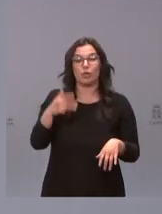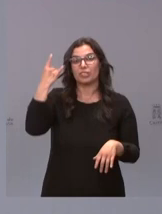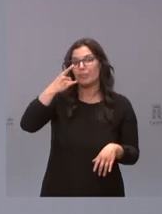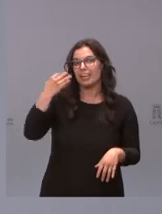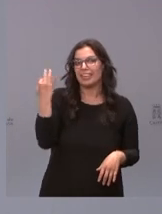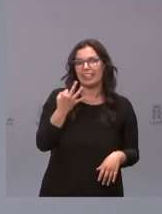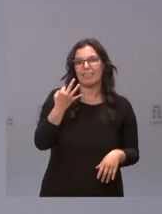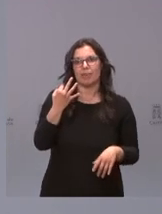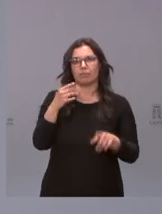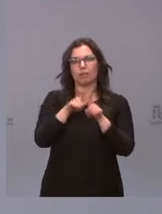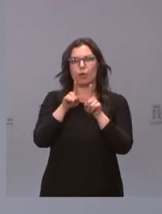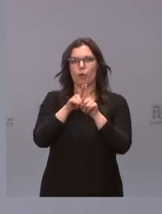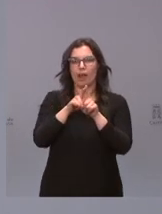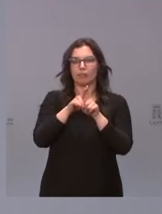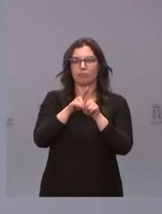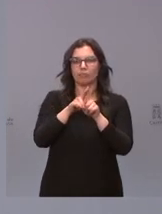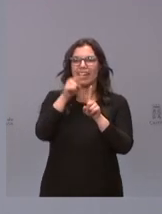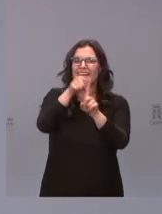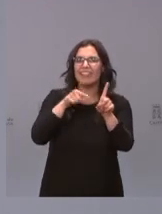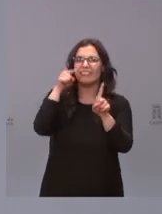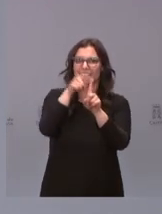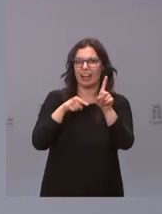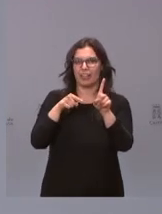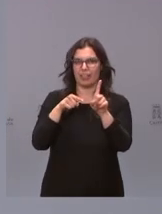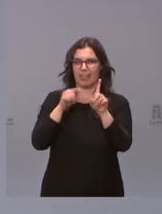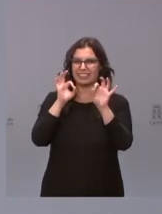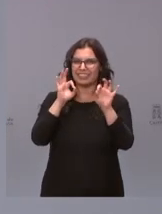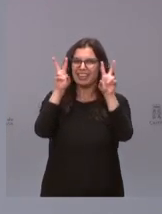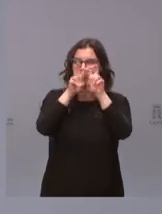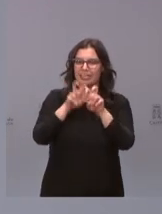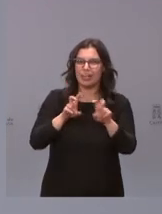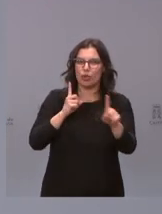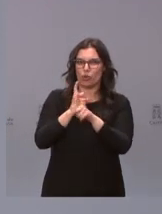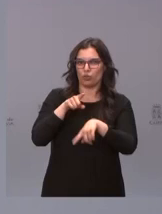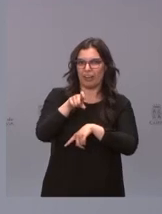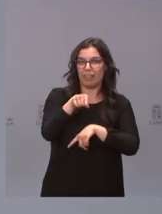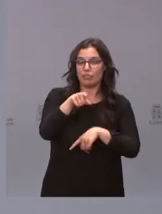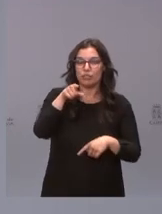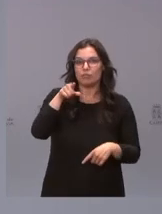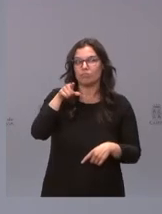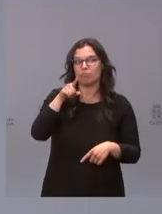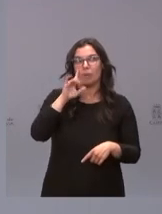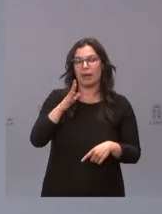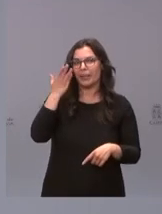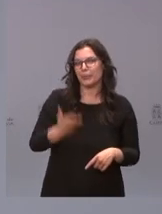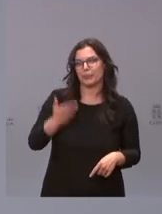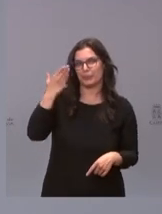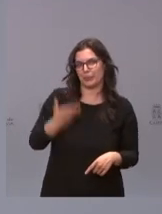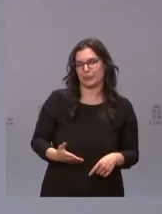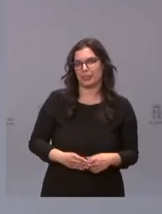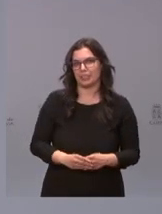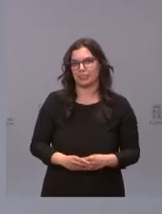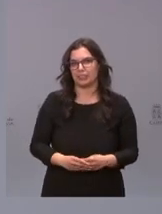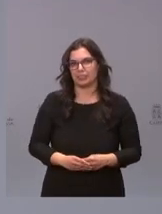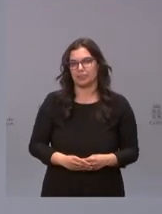ser un lugar de referencia en la investigación contra el cáncer me parece algo especialmente relevante que